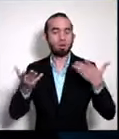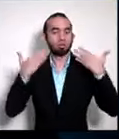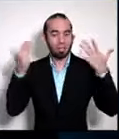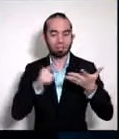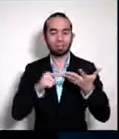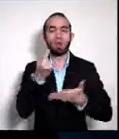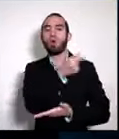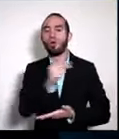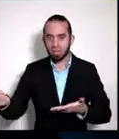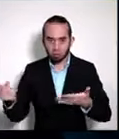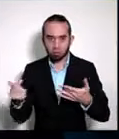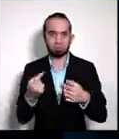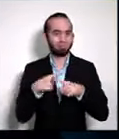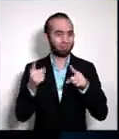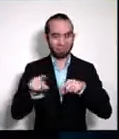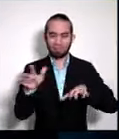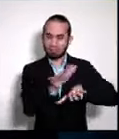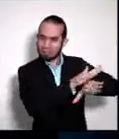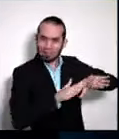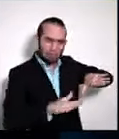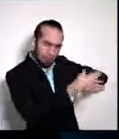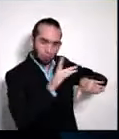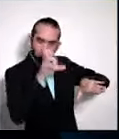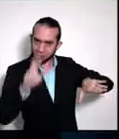Golfito en todo el territorio nacional